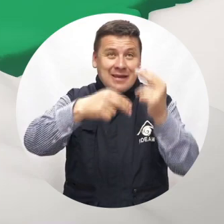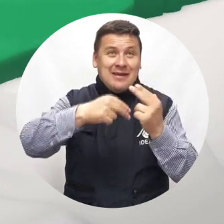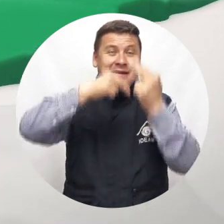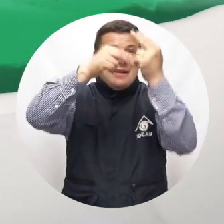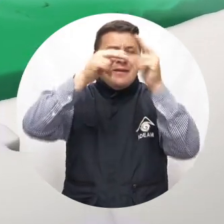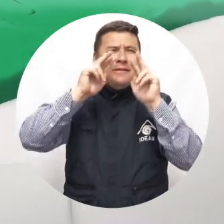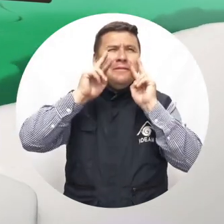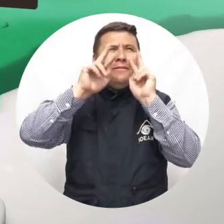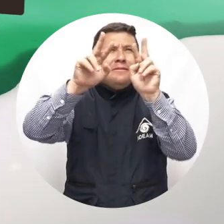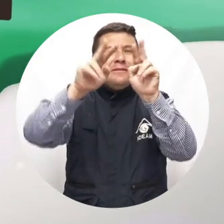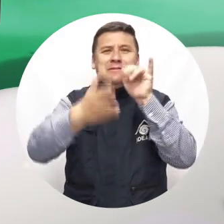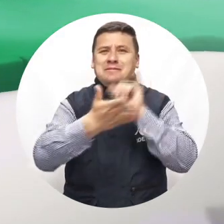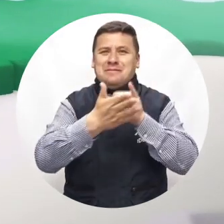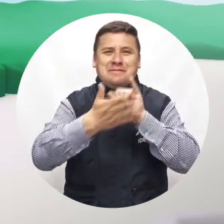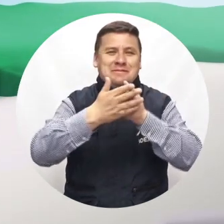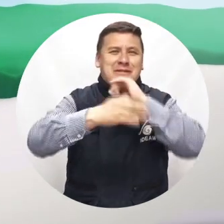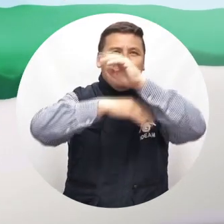Magdalena.